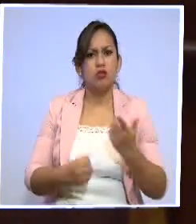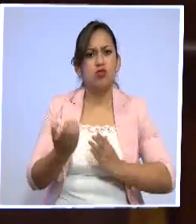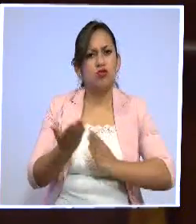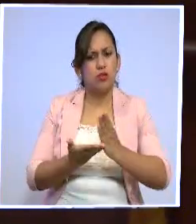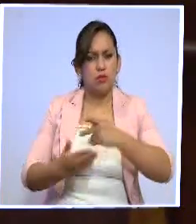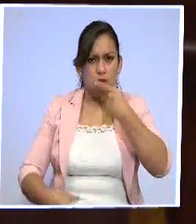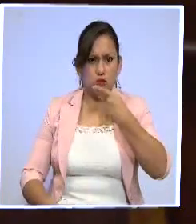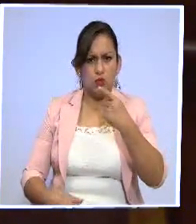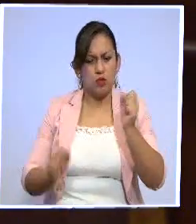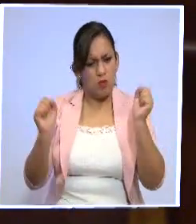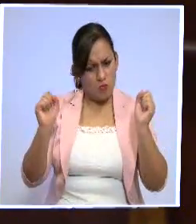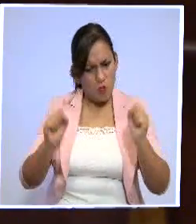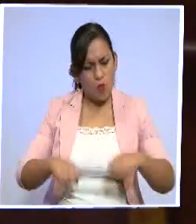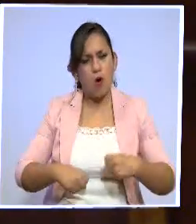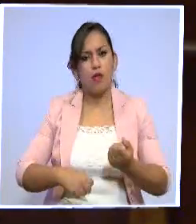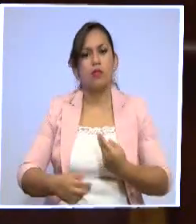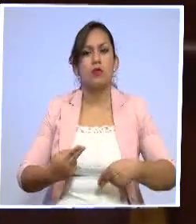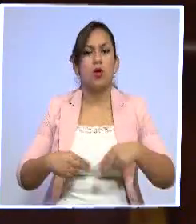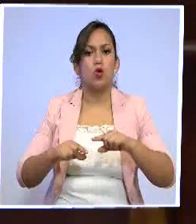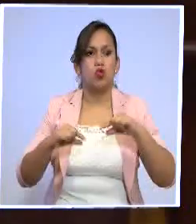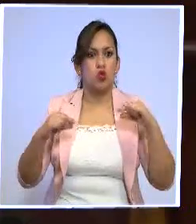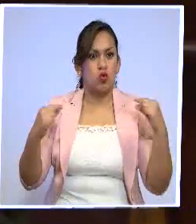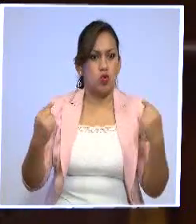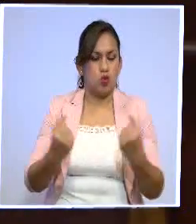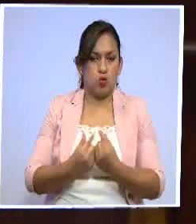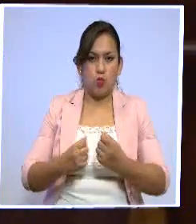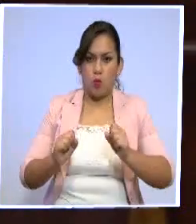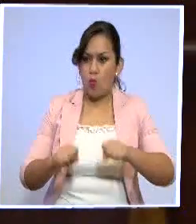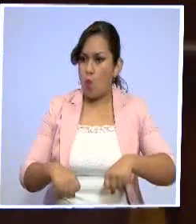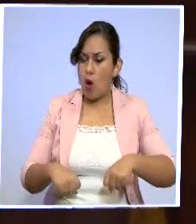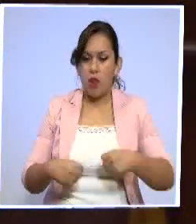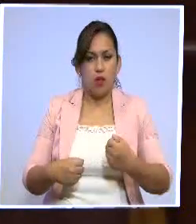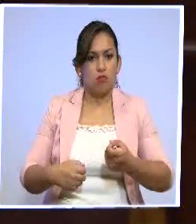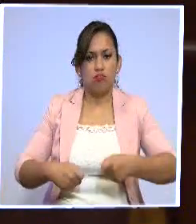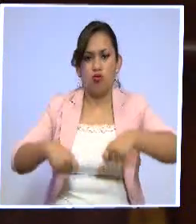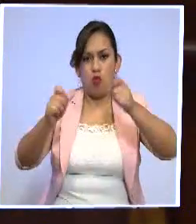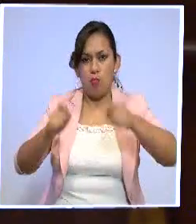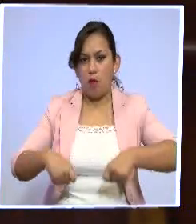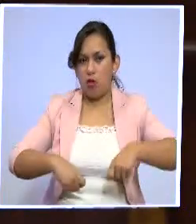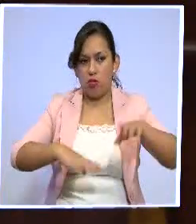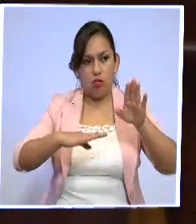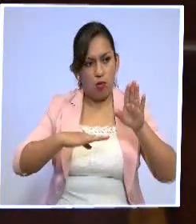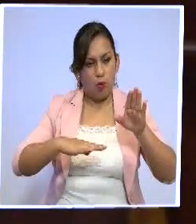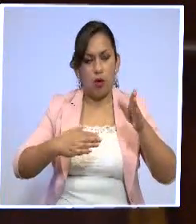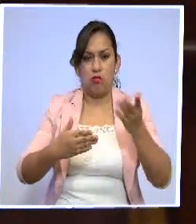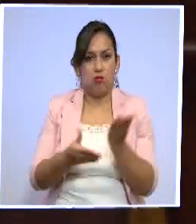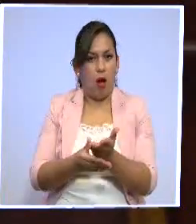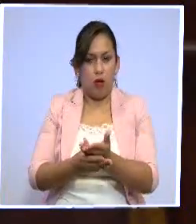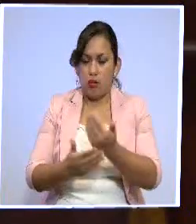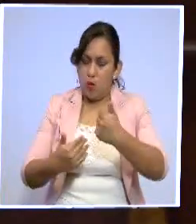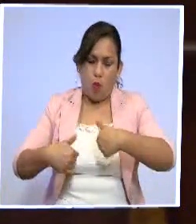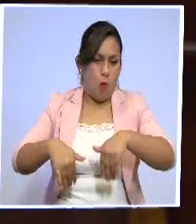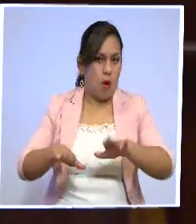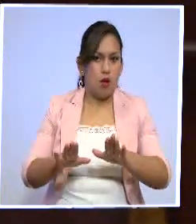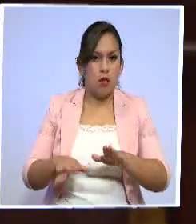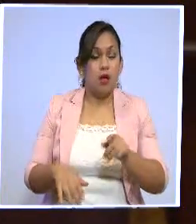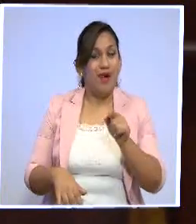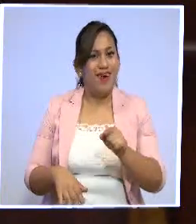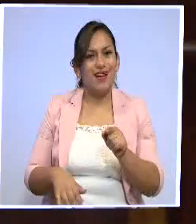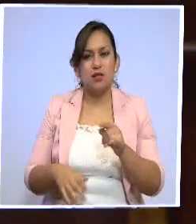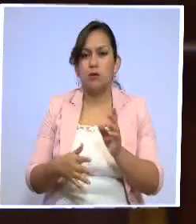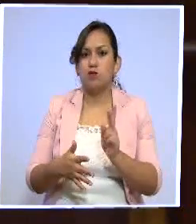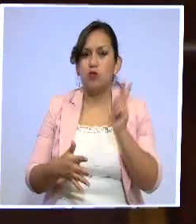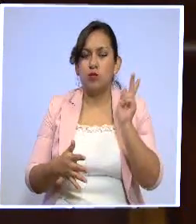negociación colectiva y terminar en un acuerdo, convenio, pacto, como quiera que se llame. Porque, como digo, el núcleo fundamental, el núcleo fuerte de la